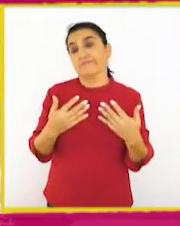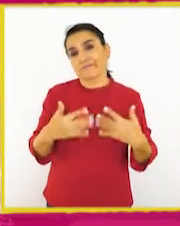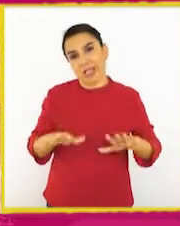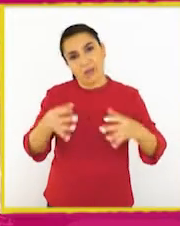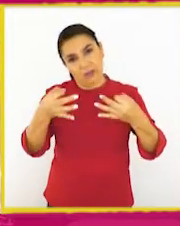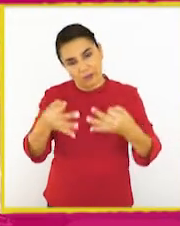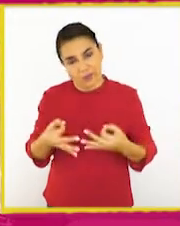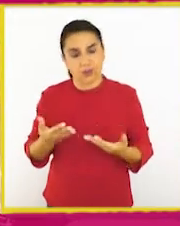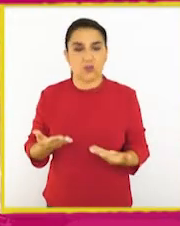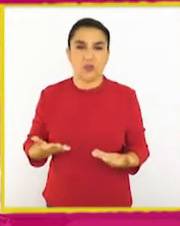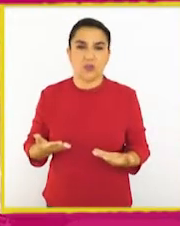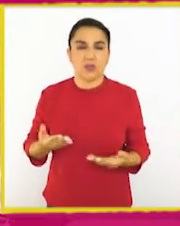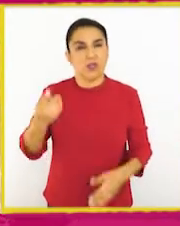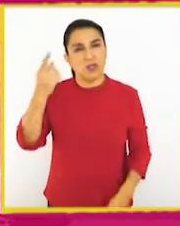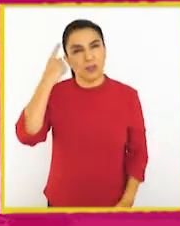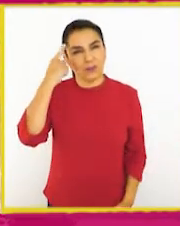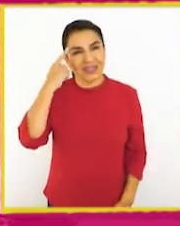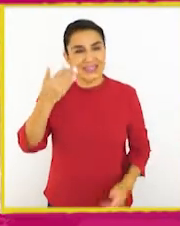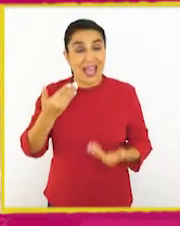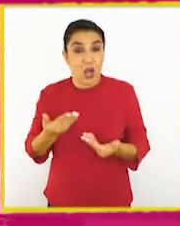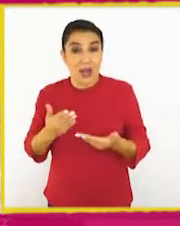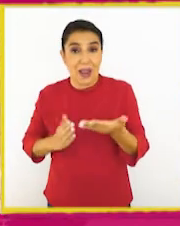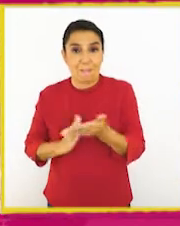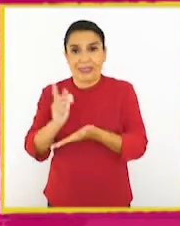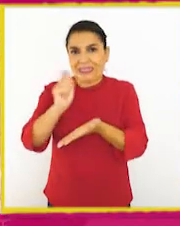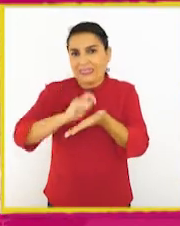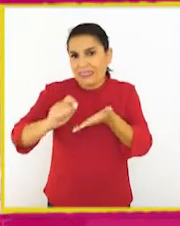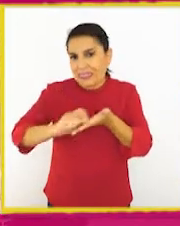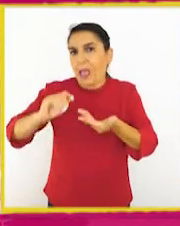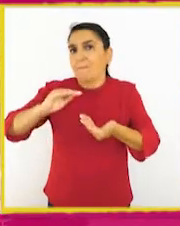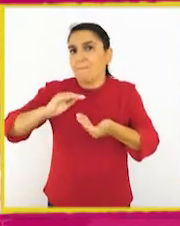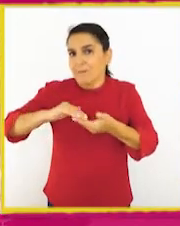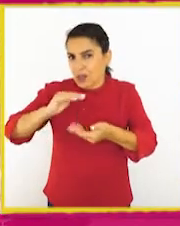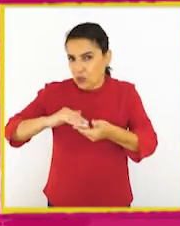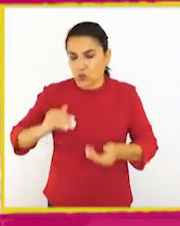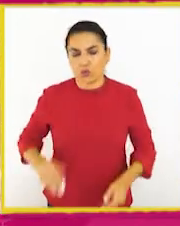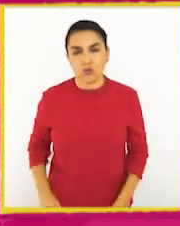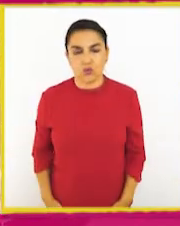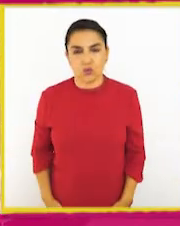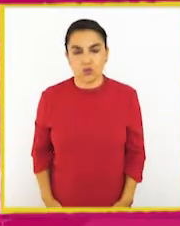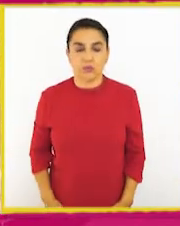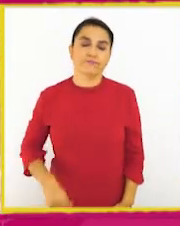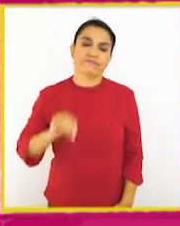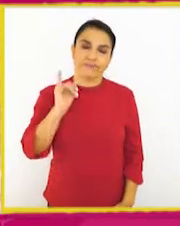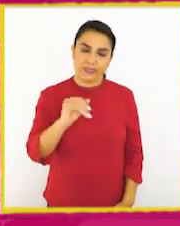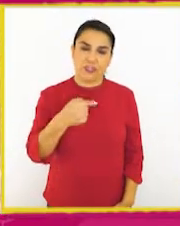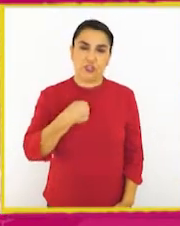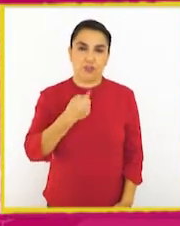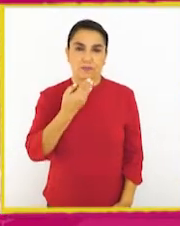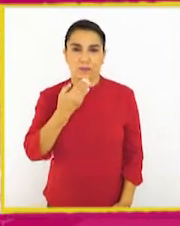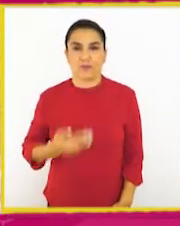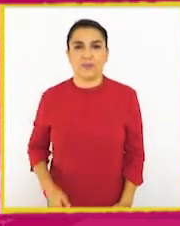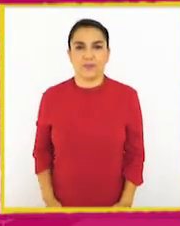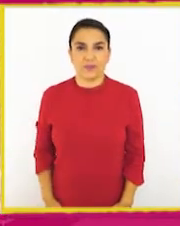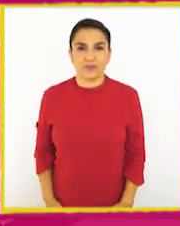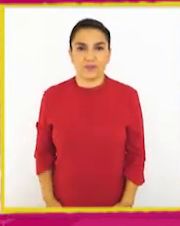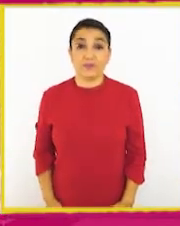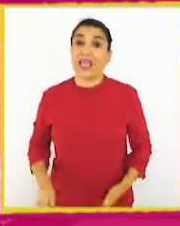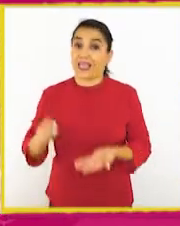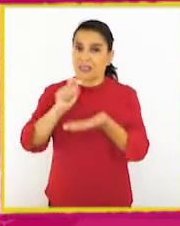Ya, perfecto. ¿Piensan que es momento de comenzar con el perdón? Sí. Sí, yo también.